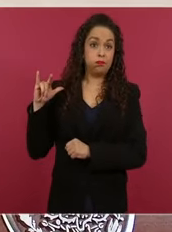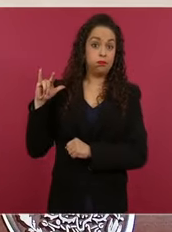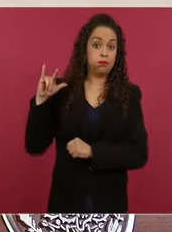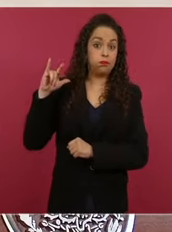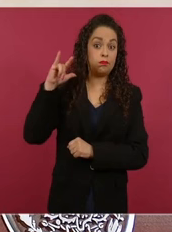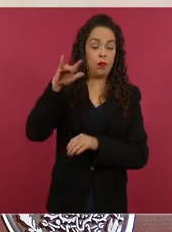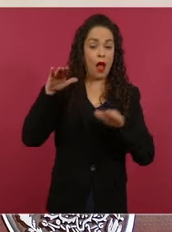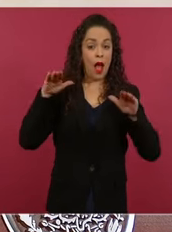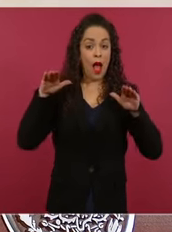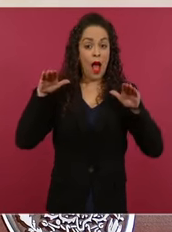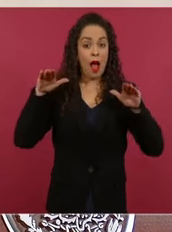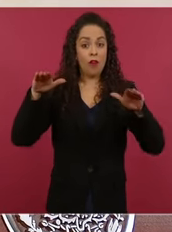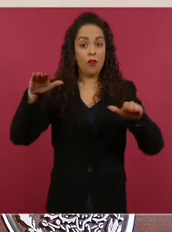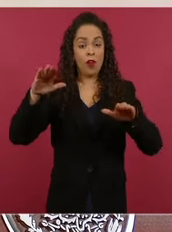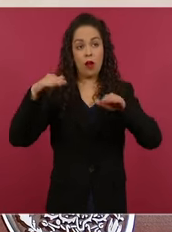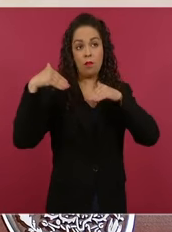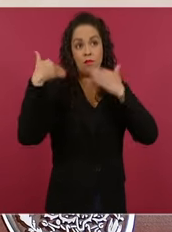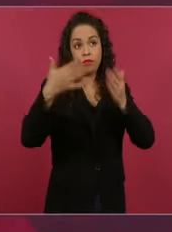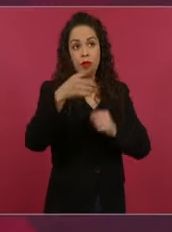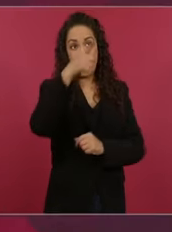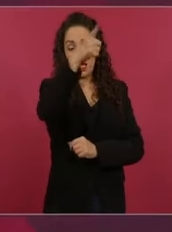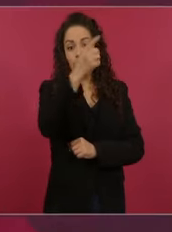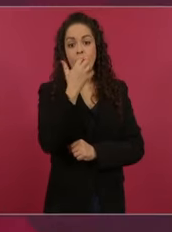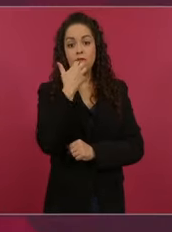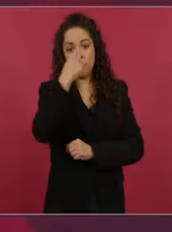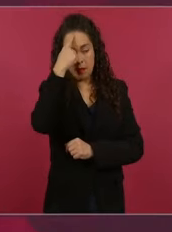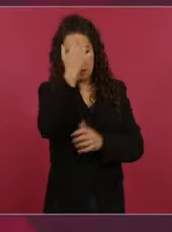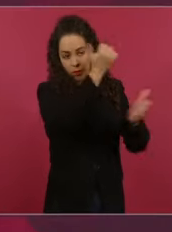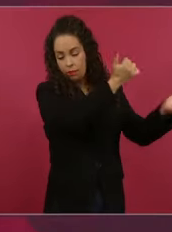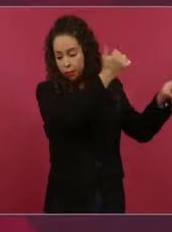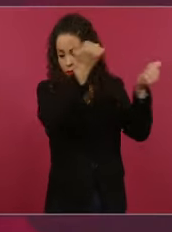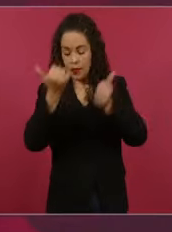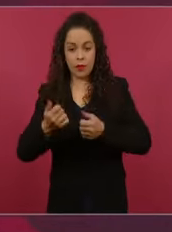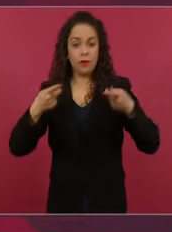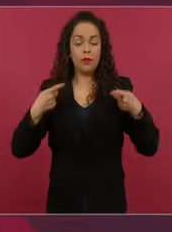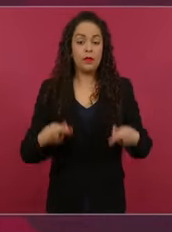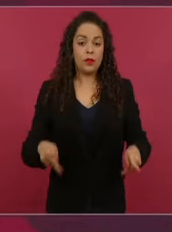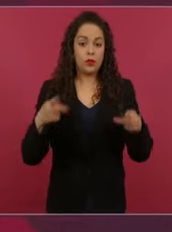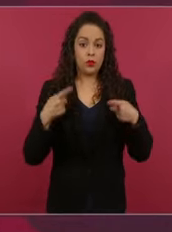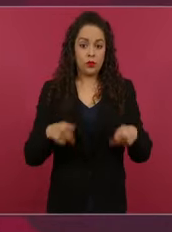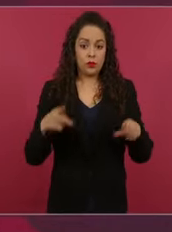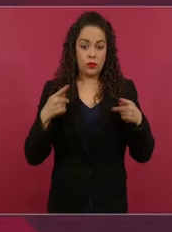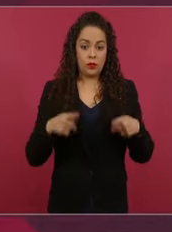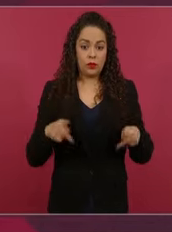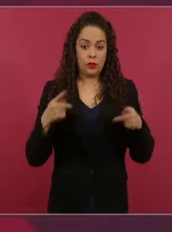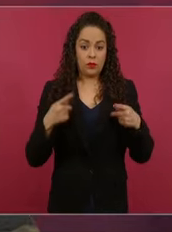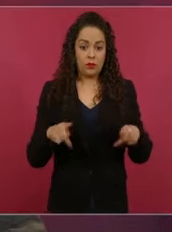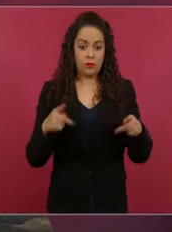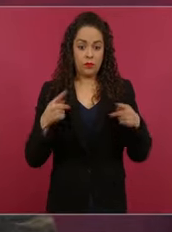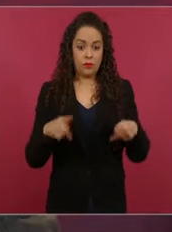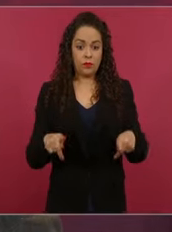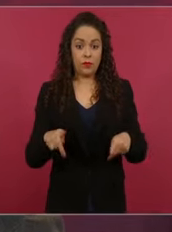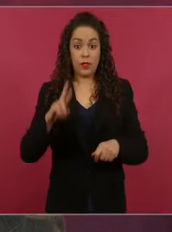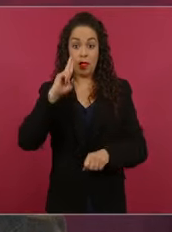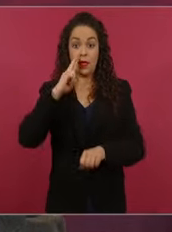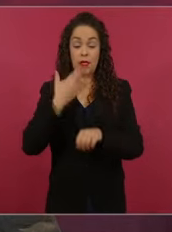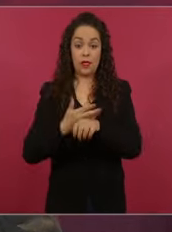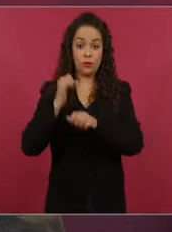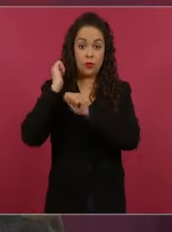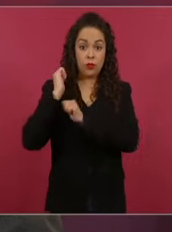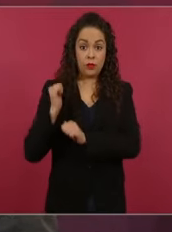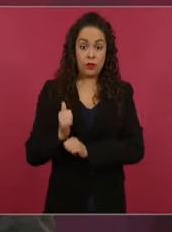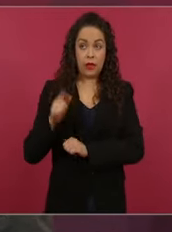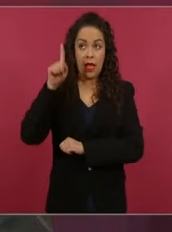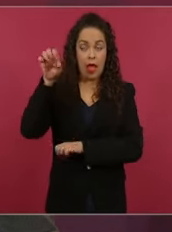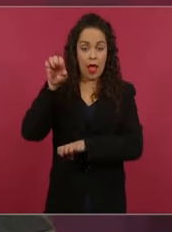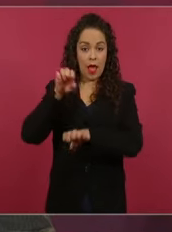México. Están trabajando los embajadores de Palestina,